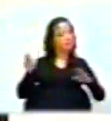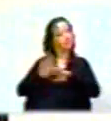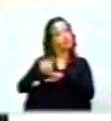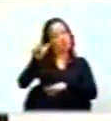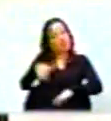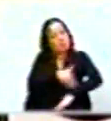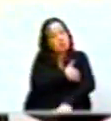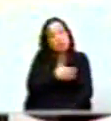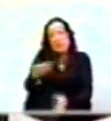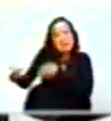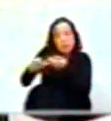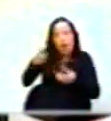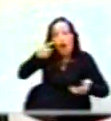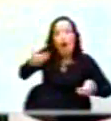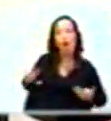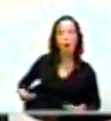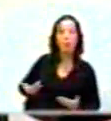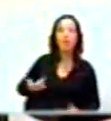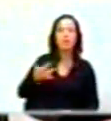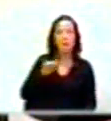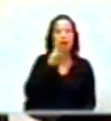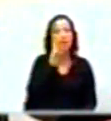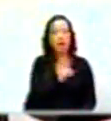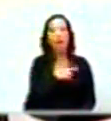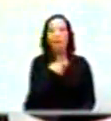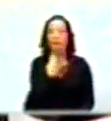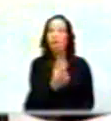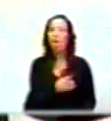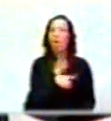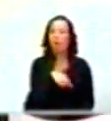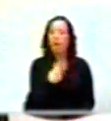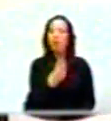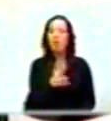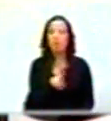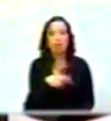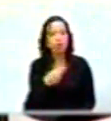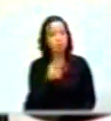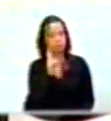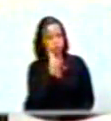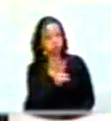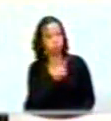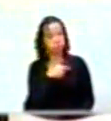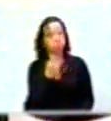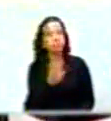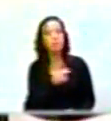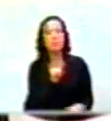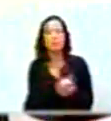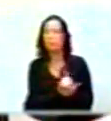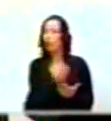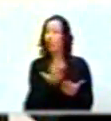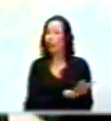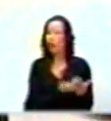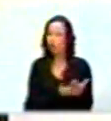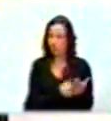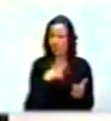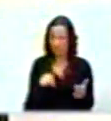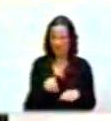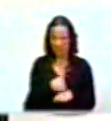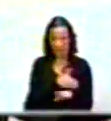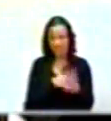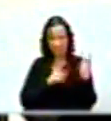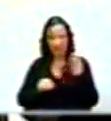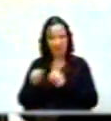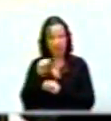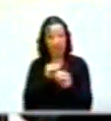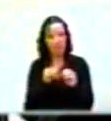que viendo que se repetían tantas veces, de manera tan notoria, en esas documentaciones de las que aquí tanto se ha hablado,